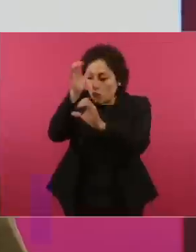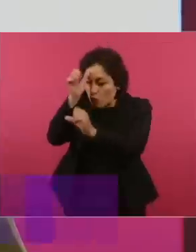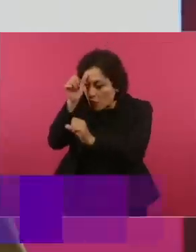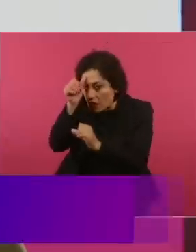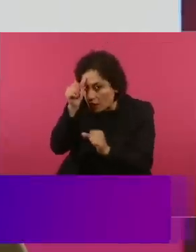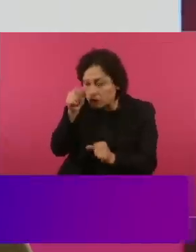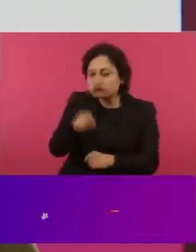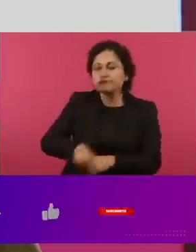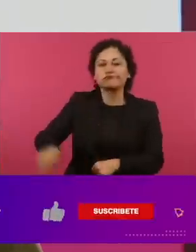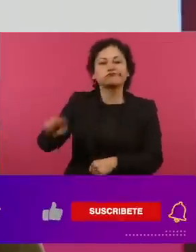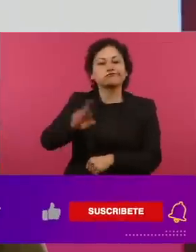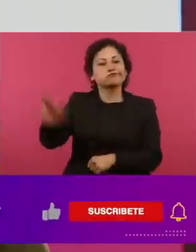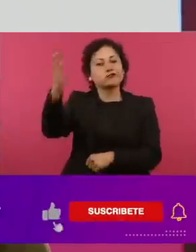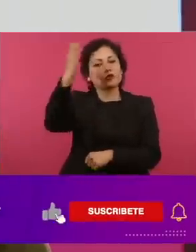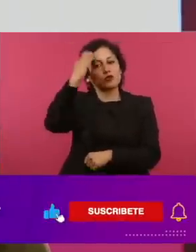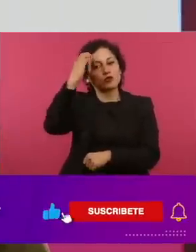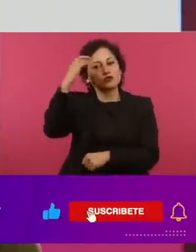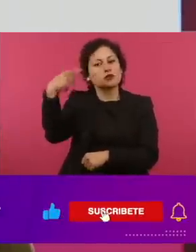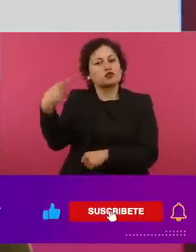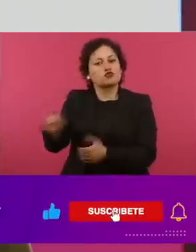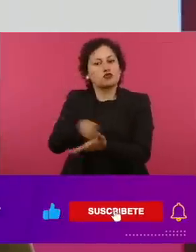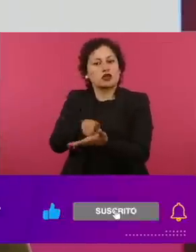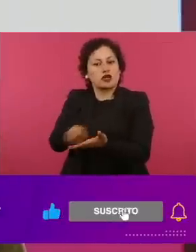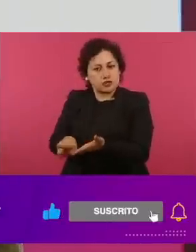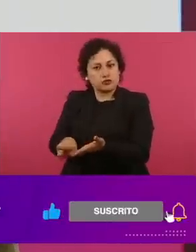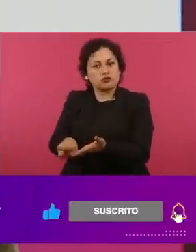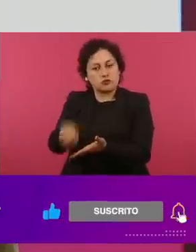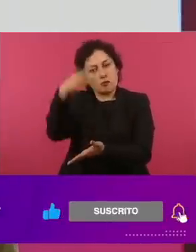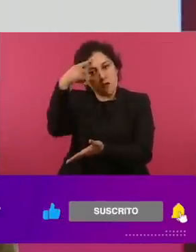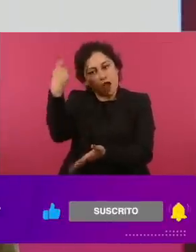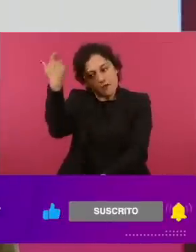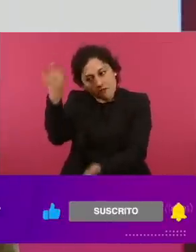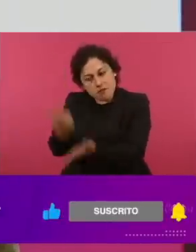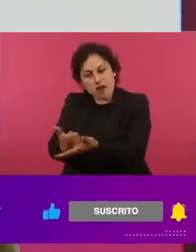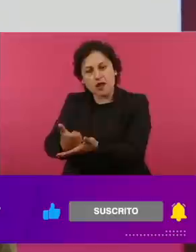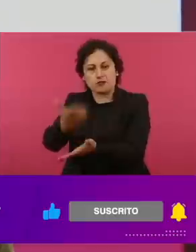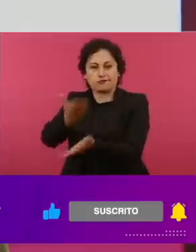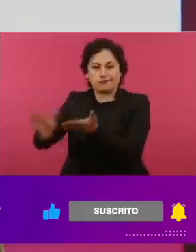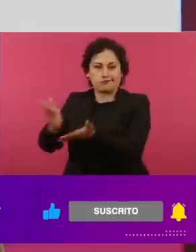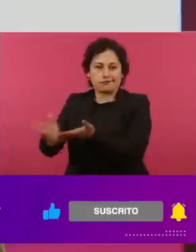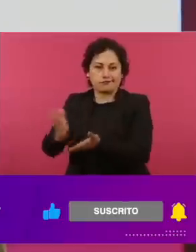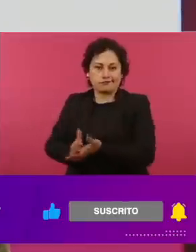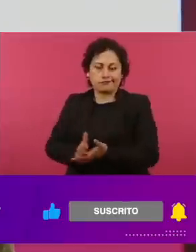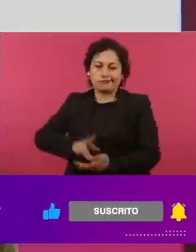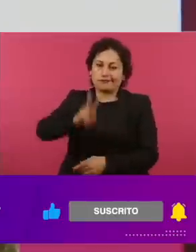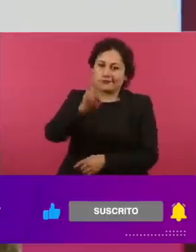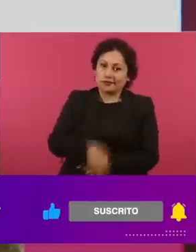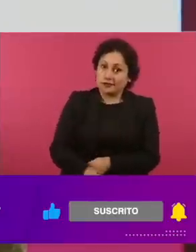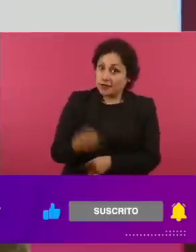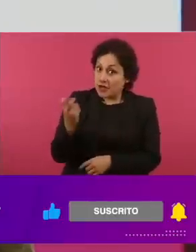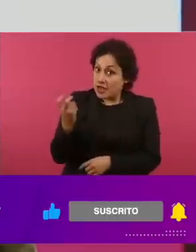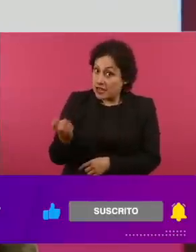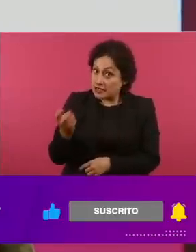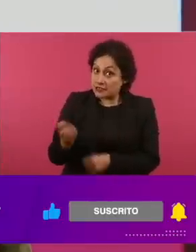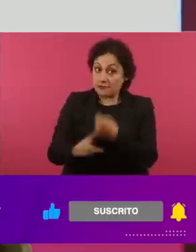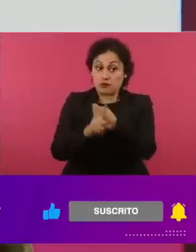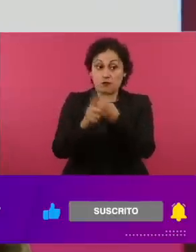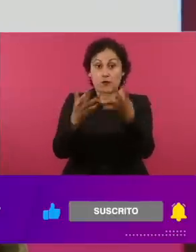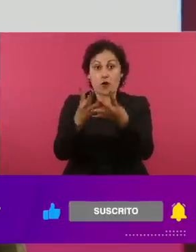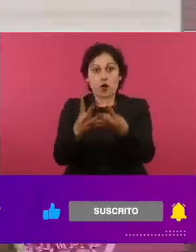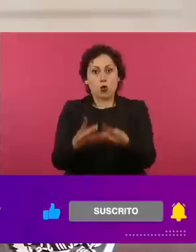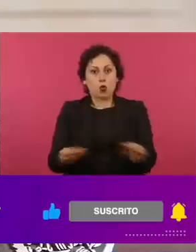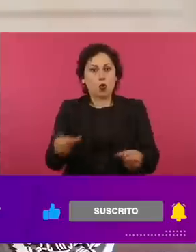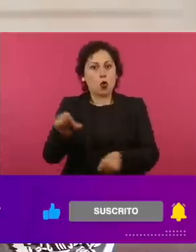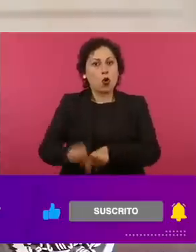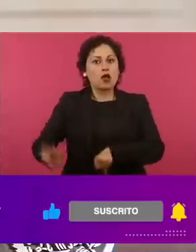reconocimiento de sus derechos. Enhorabuena, hoy es un día histórico, un día que valdrá